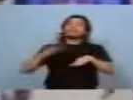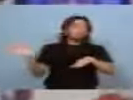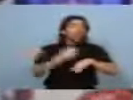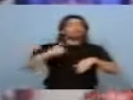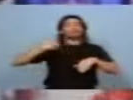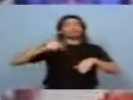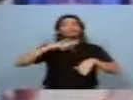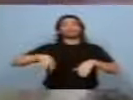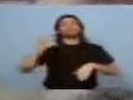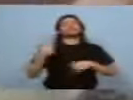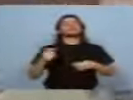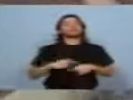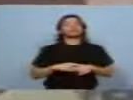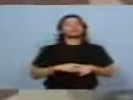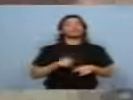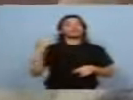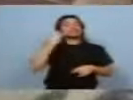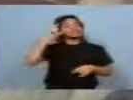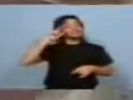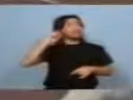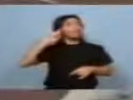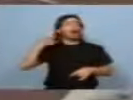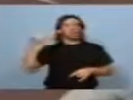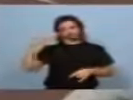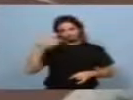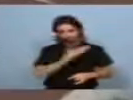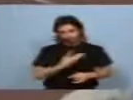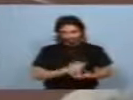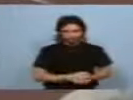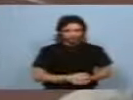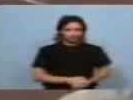todo lo que nos está pasando en este país? Tela Chegua.